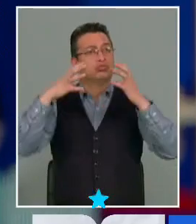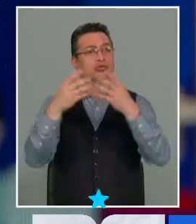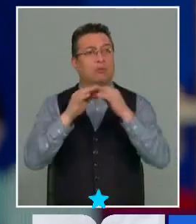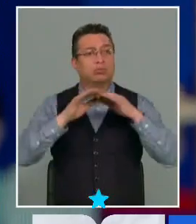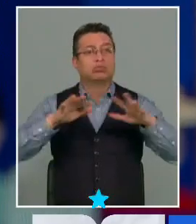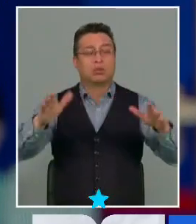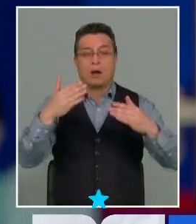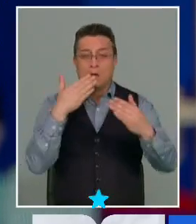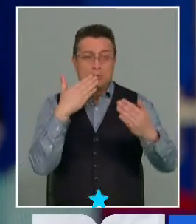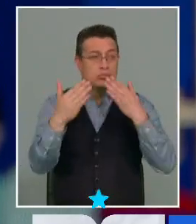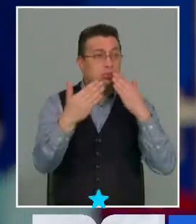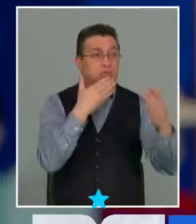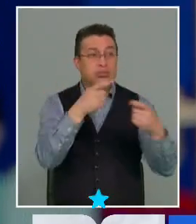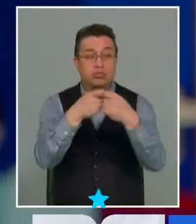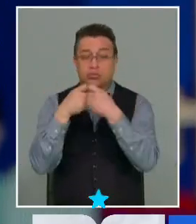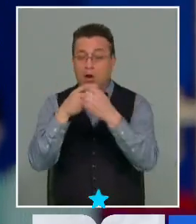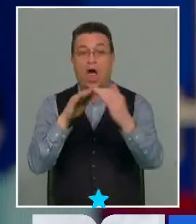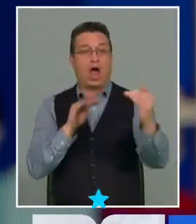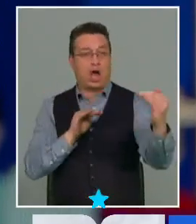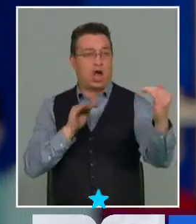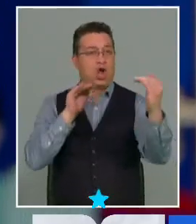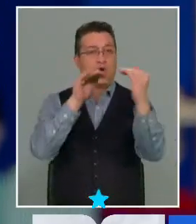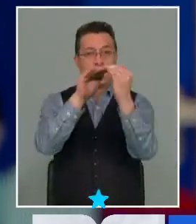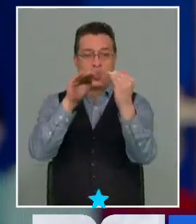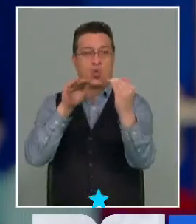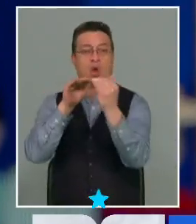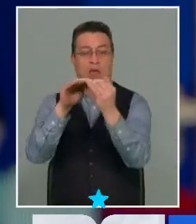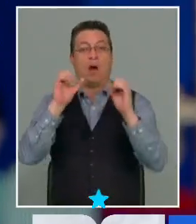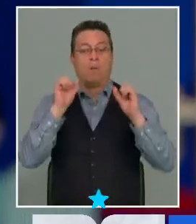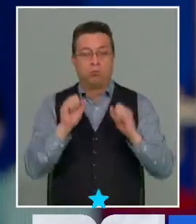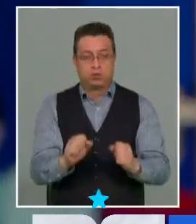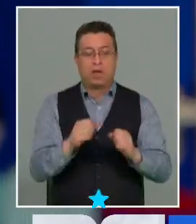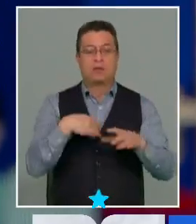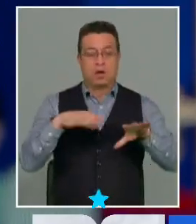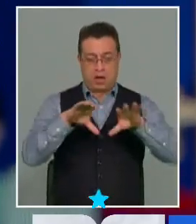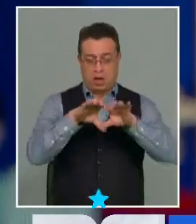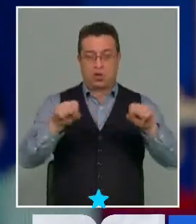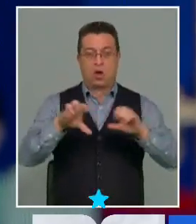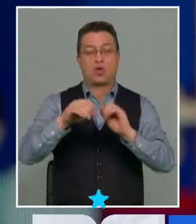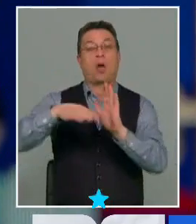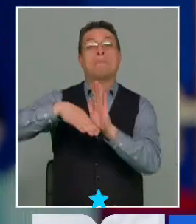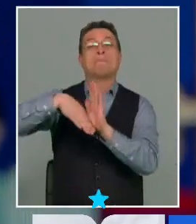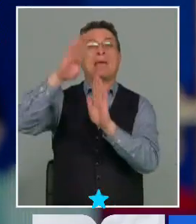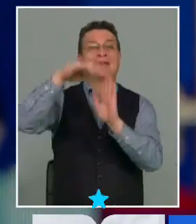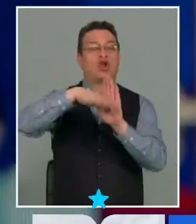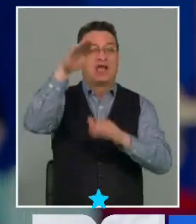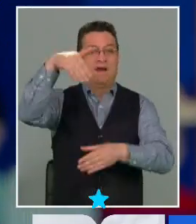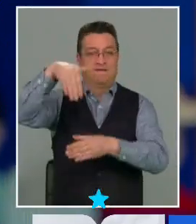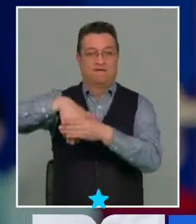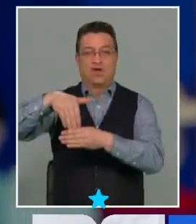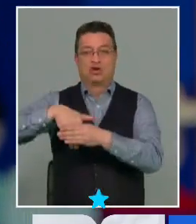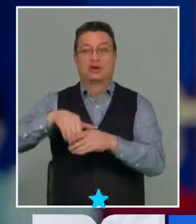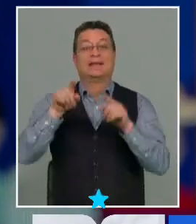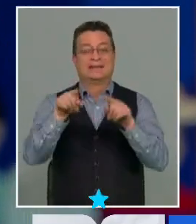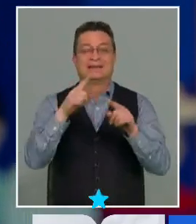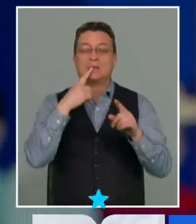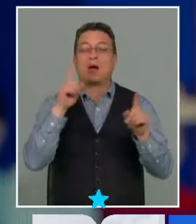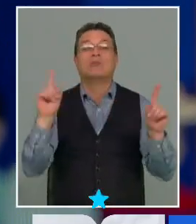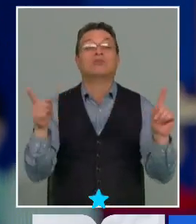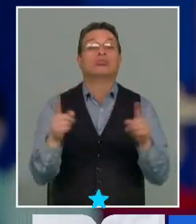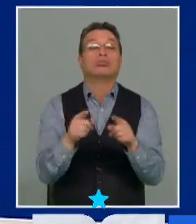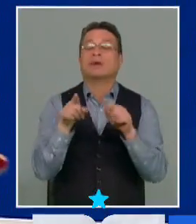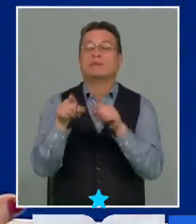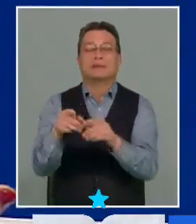discuten están en posición de igualdad para arribar a consenso por mayoría. Eso es en síntesis la